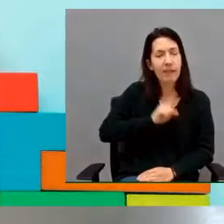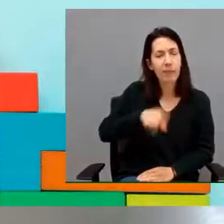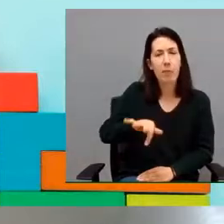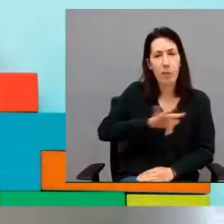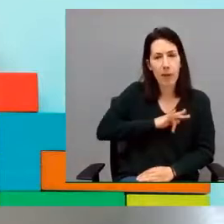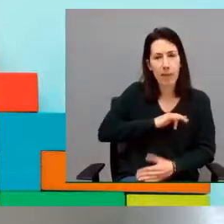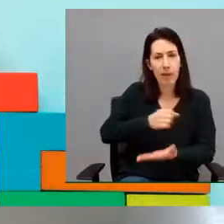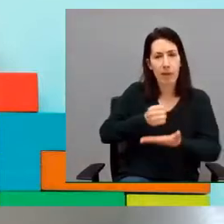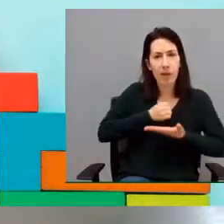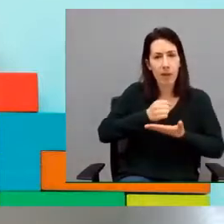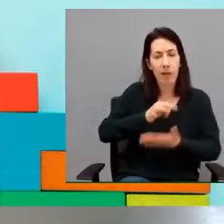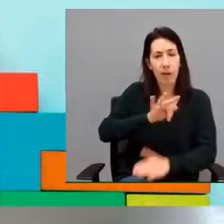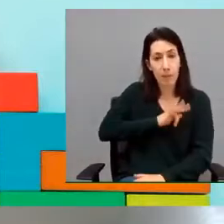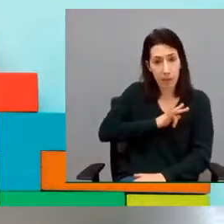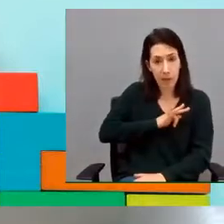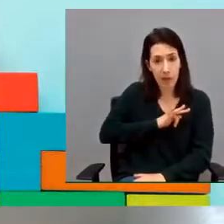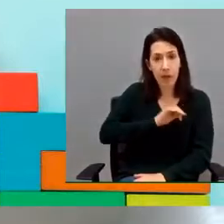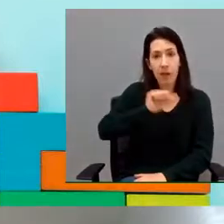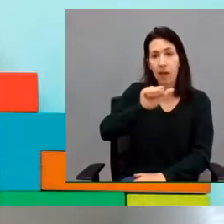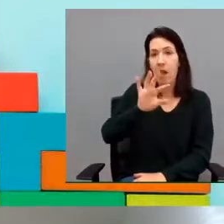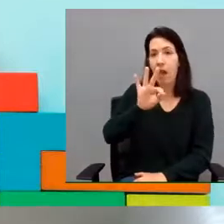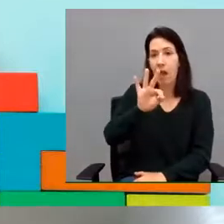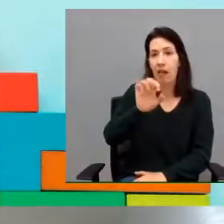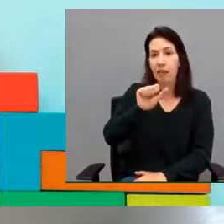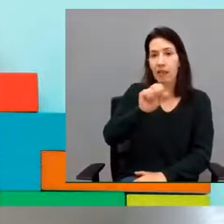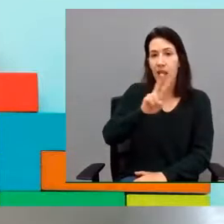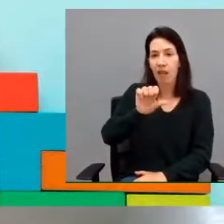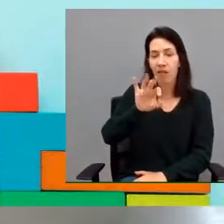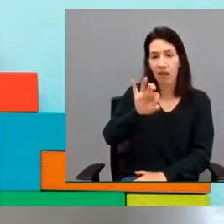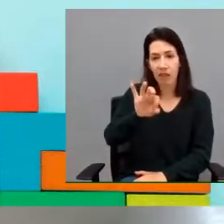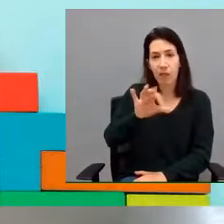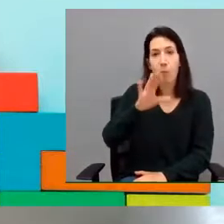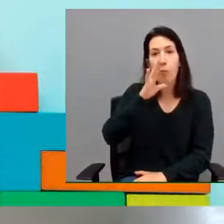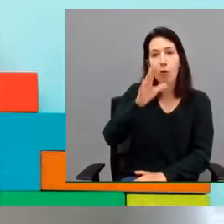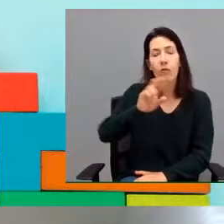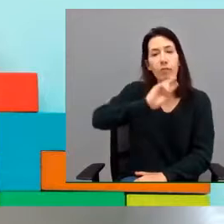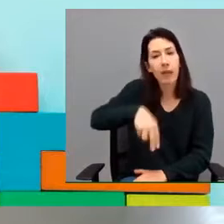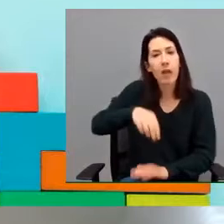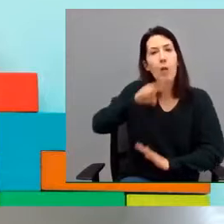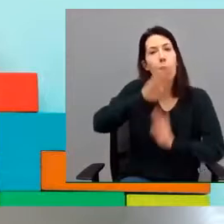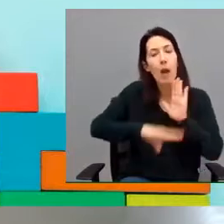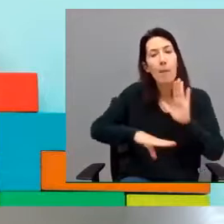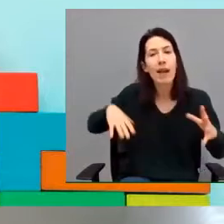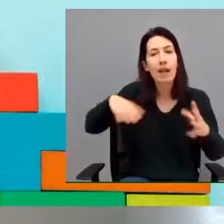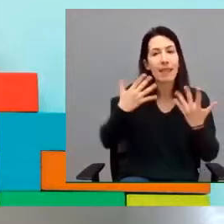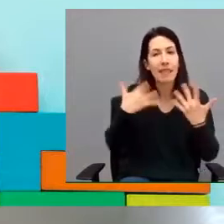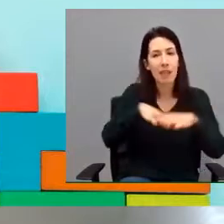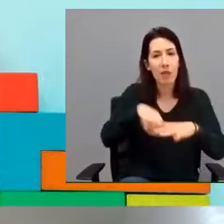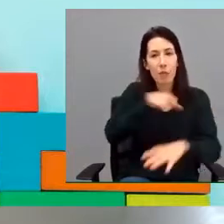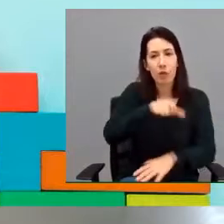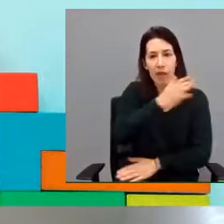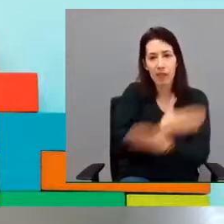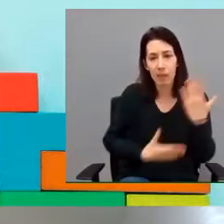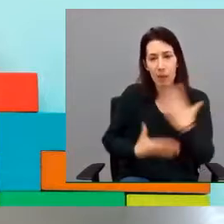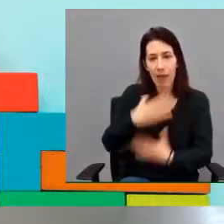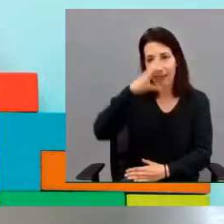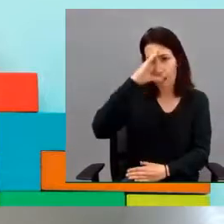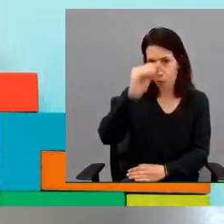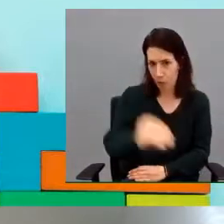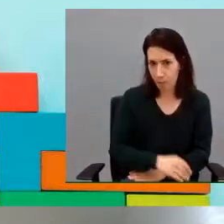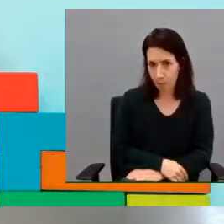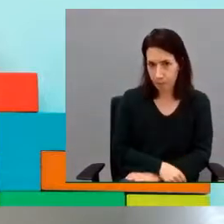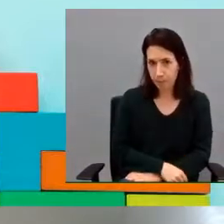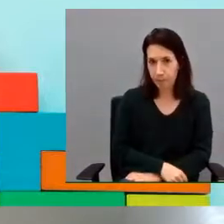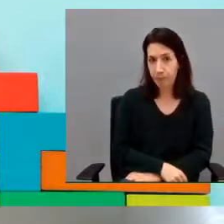premios ATADES por un programa de integración para las personas con discapacidad intelectual. Es